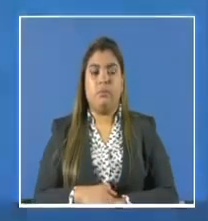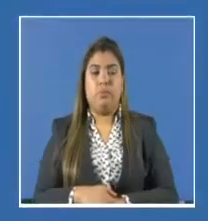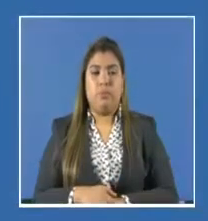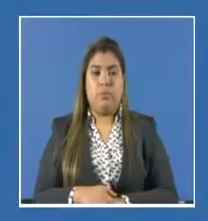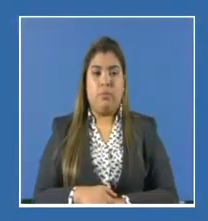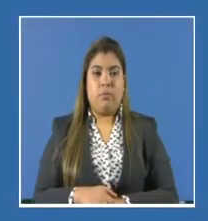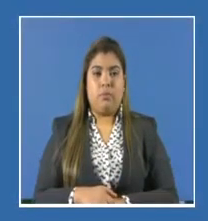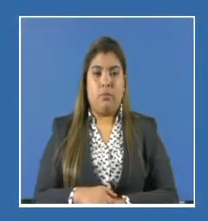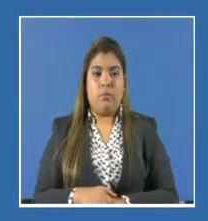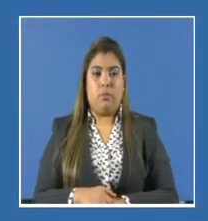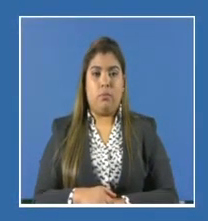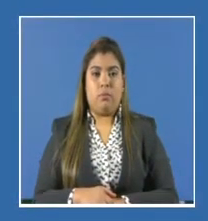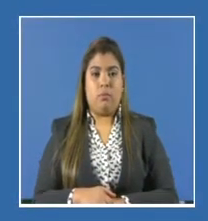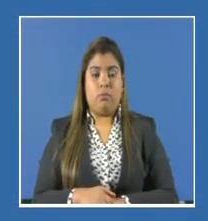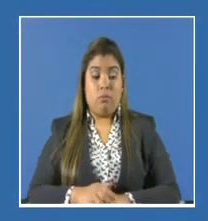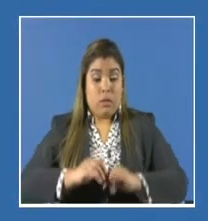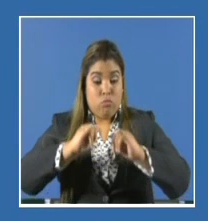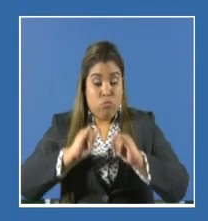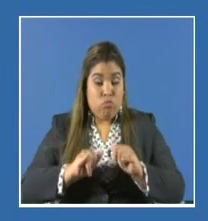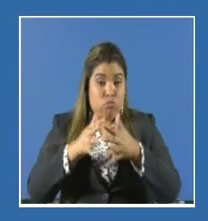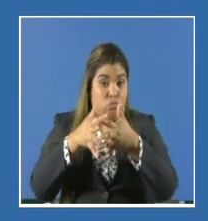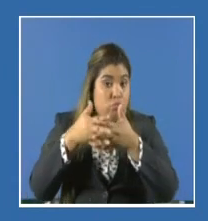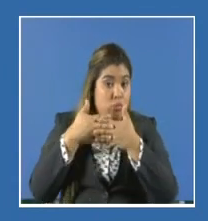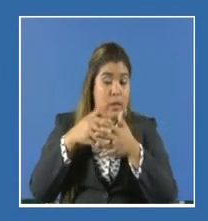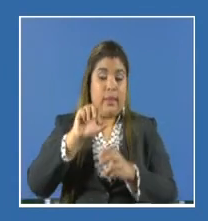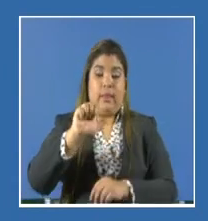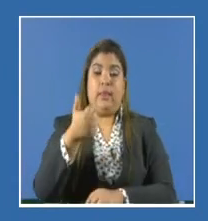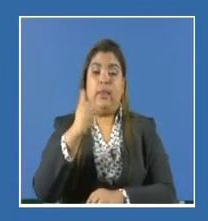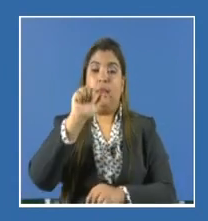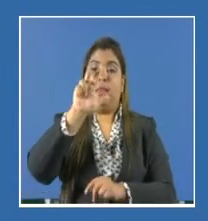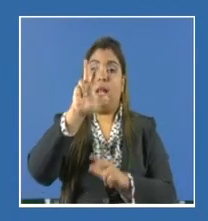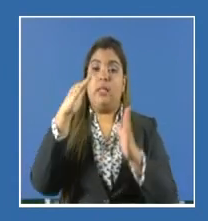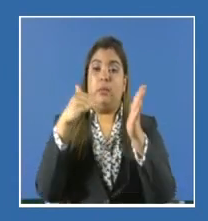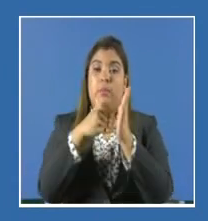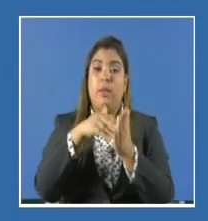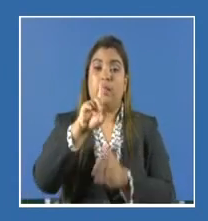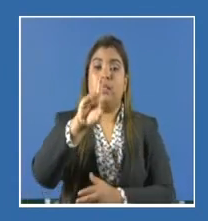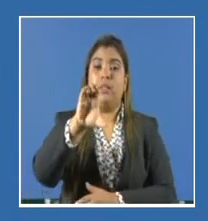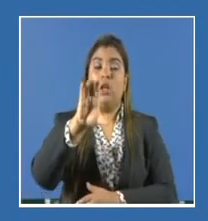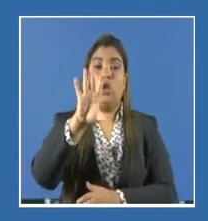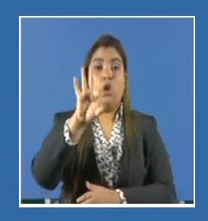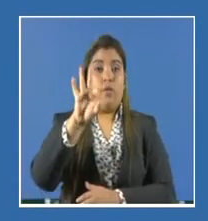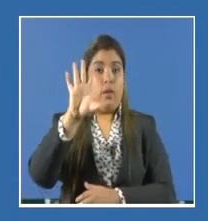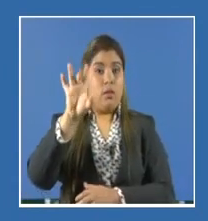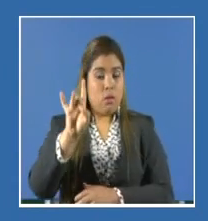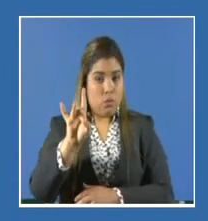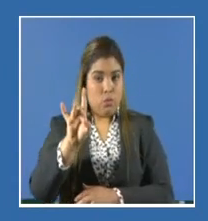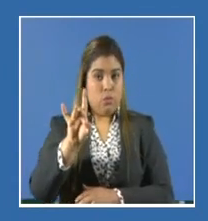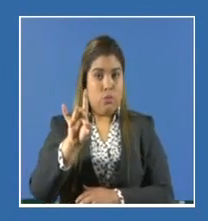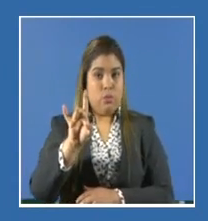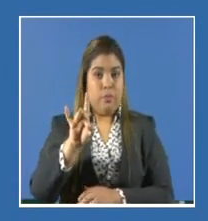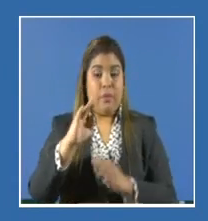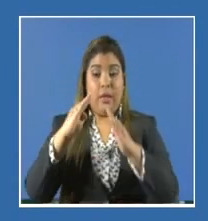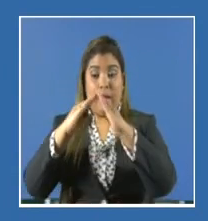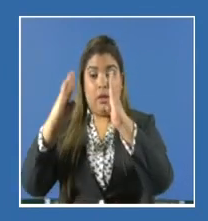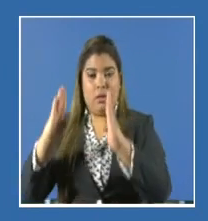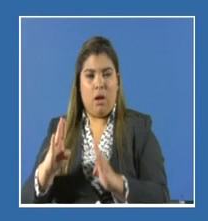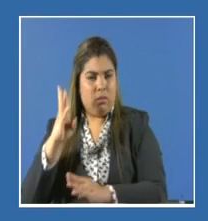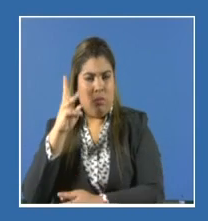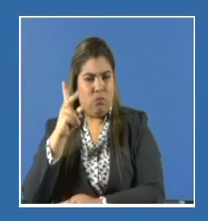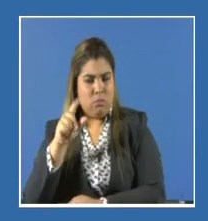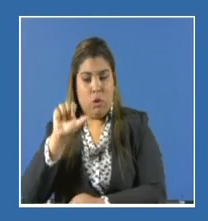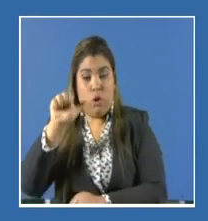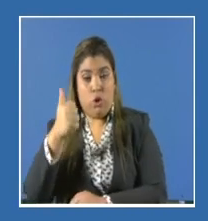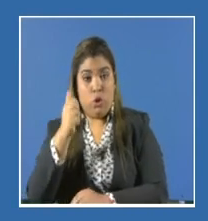aislamiento se encuentran 13.198, de los cuales están en casa